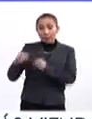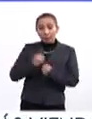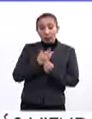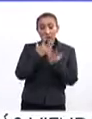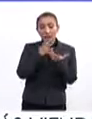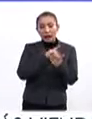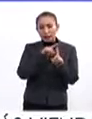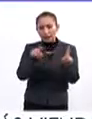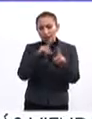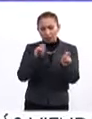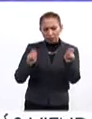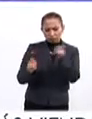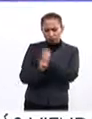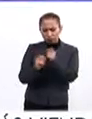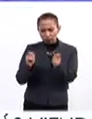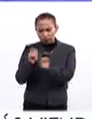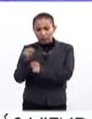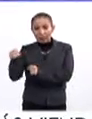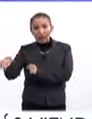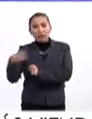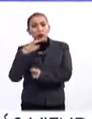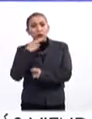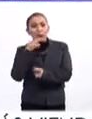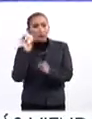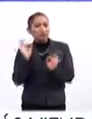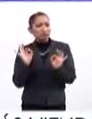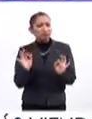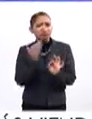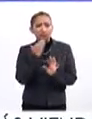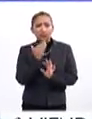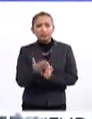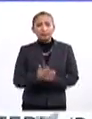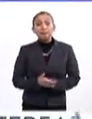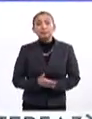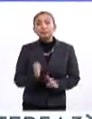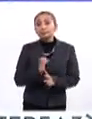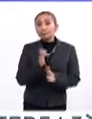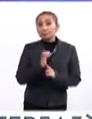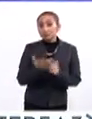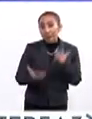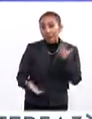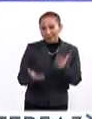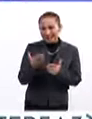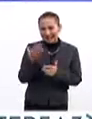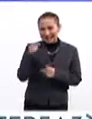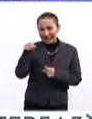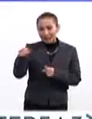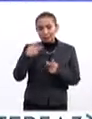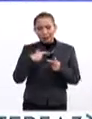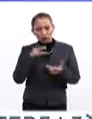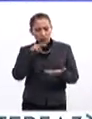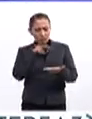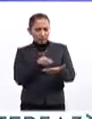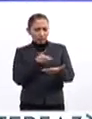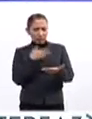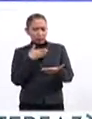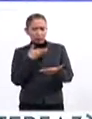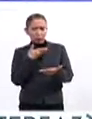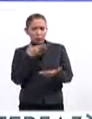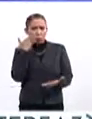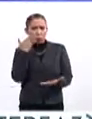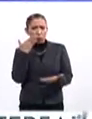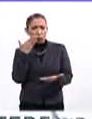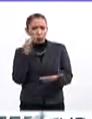poesía hay muchas licencias y ella las usaba magistralmente. Entonces, a veces luego el sujeto está muy